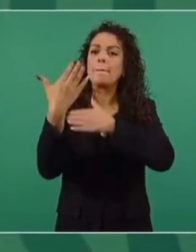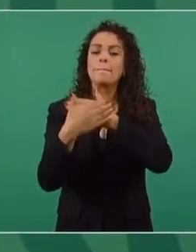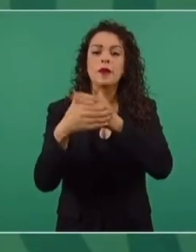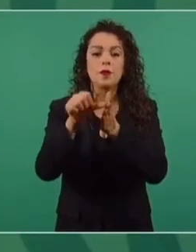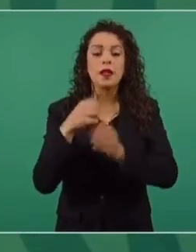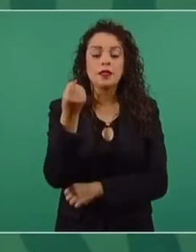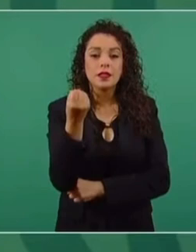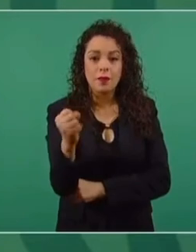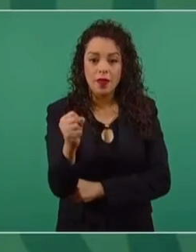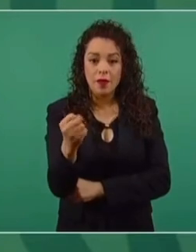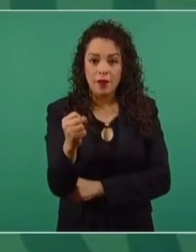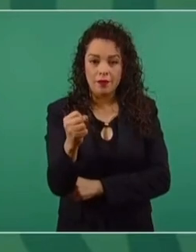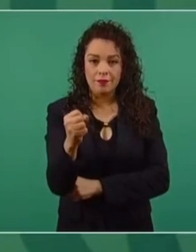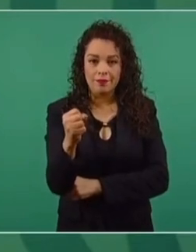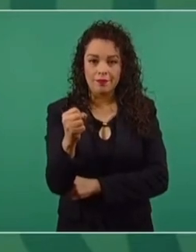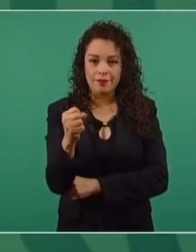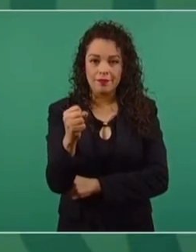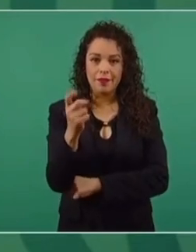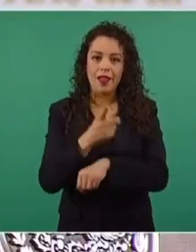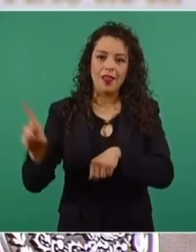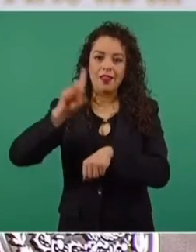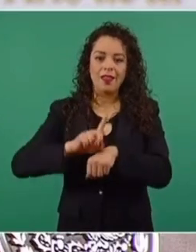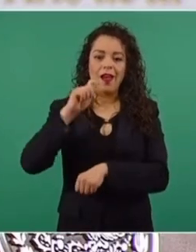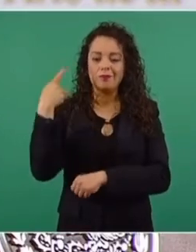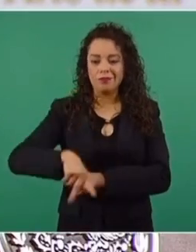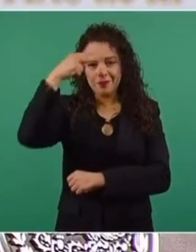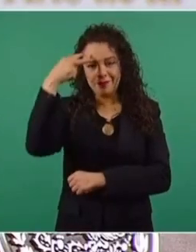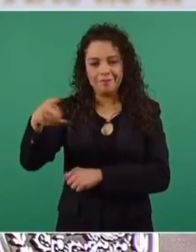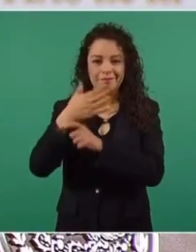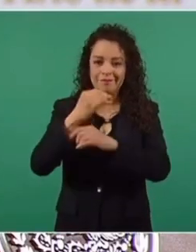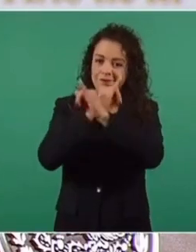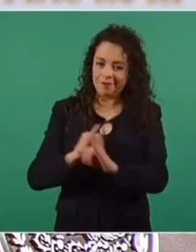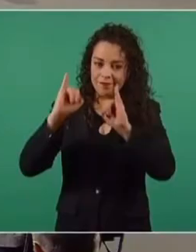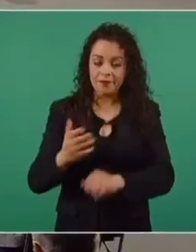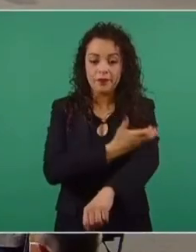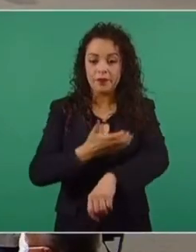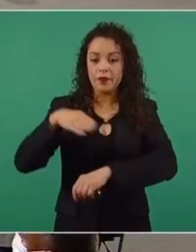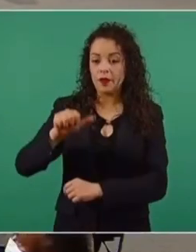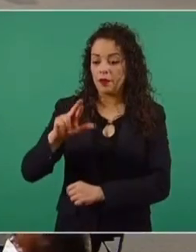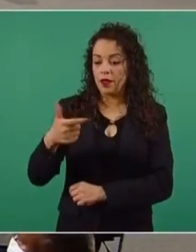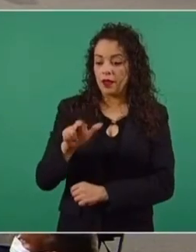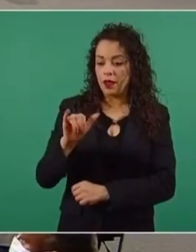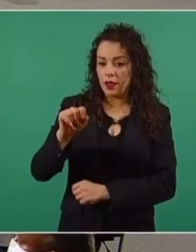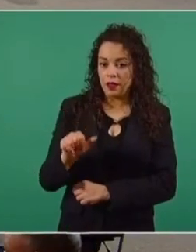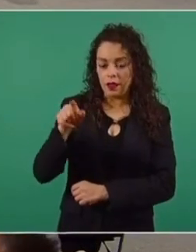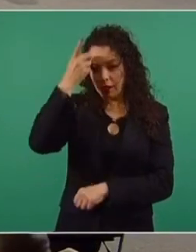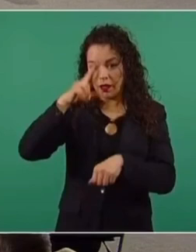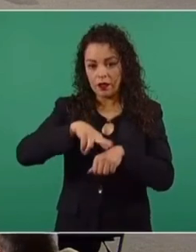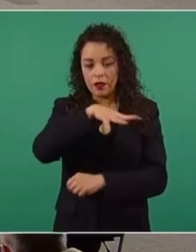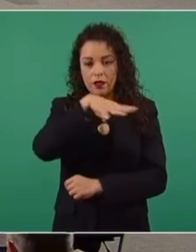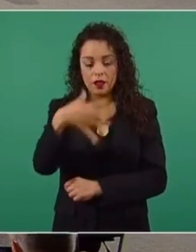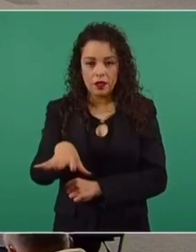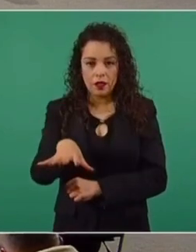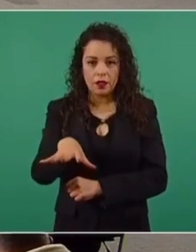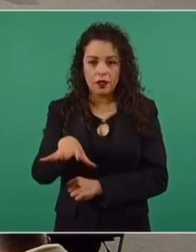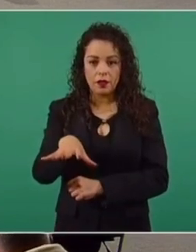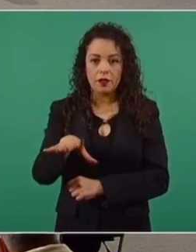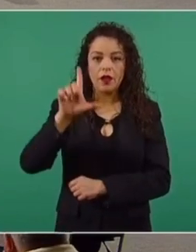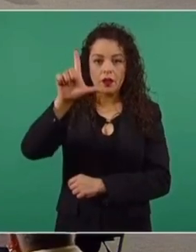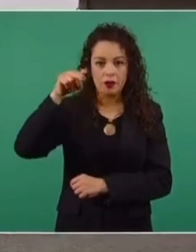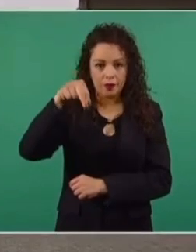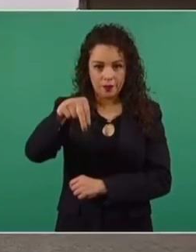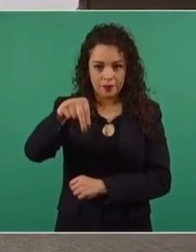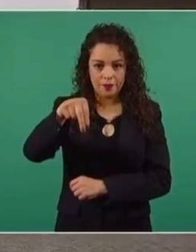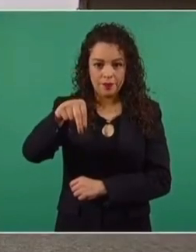para el mes patrio. Nos acompaña Margarita González Arabia, que es directora general de la